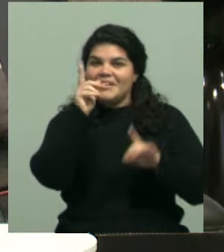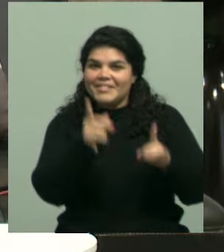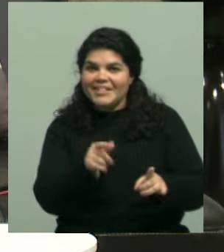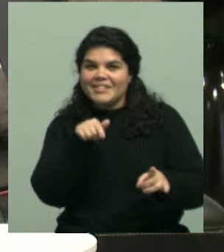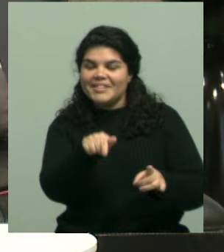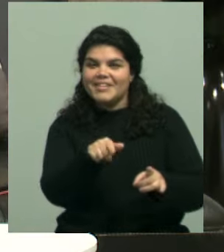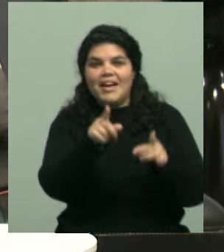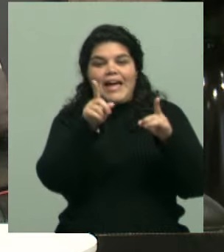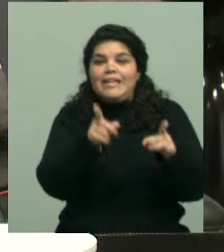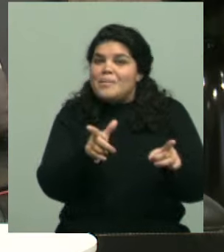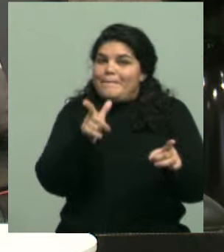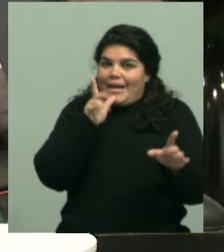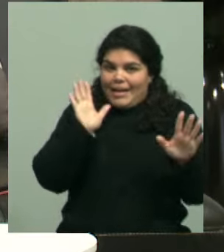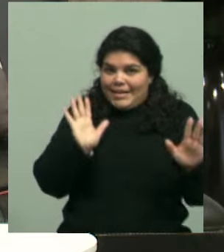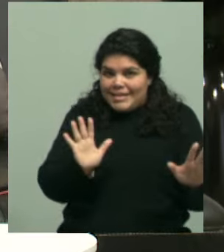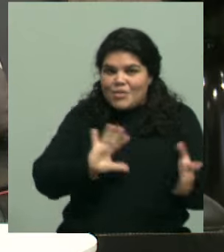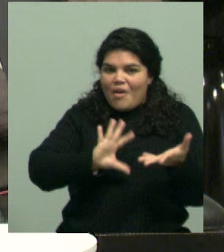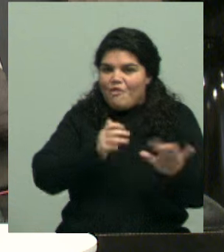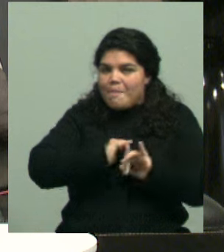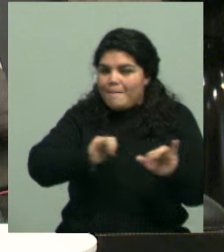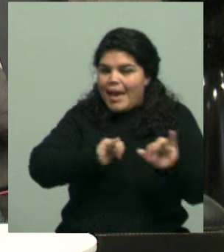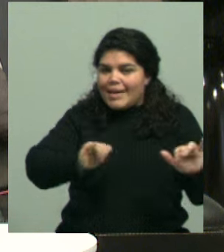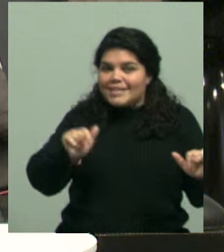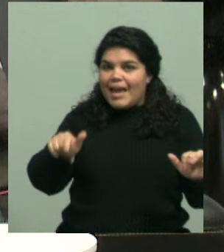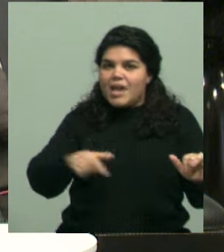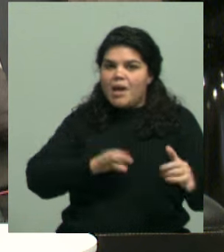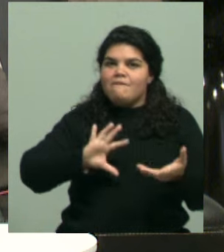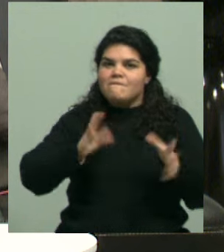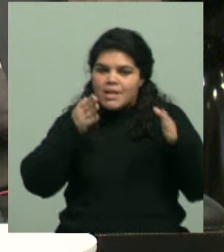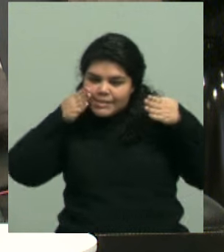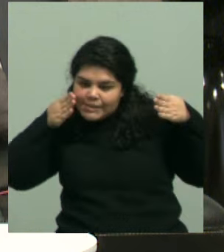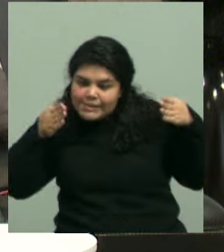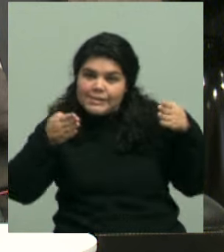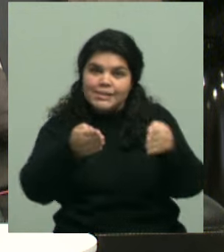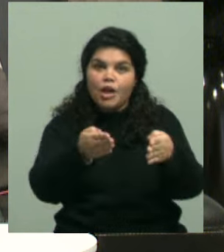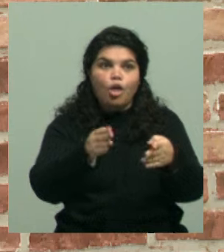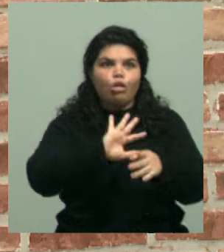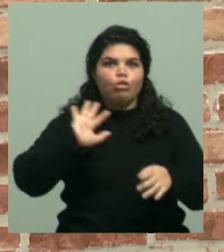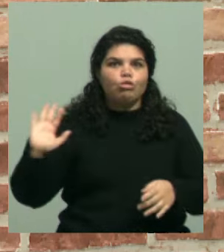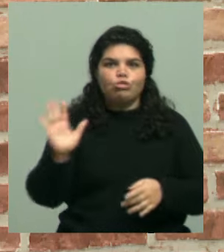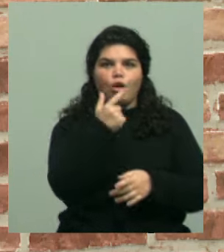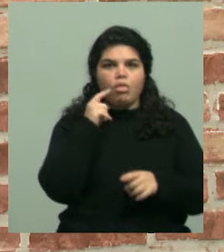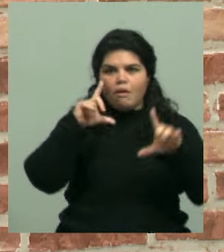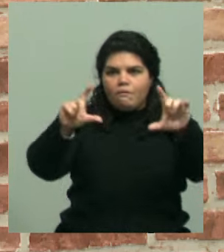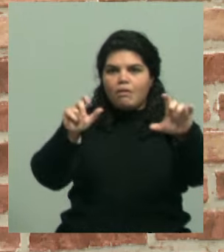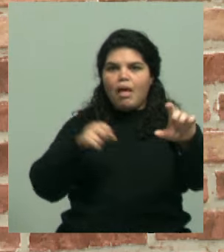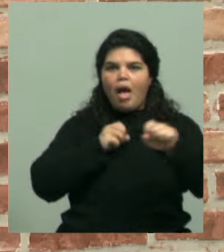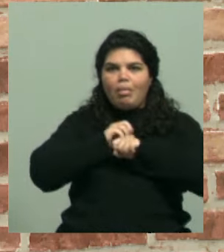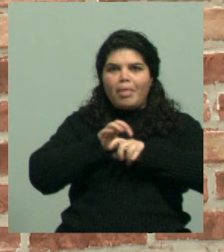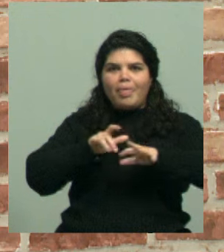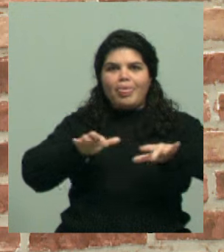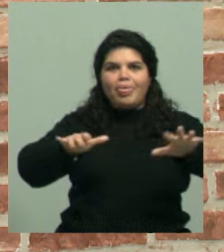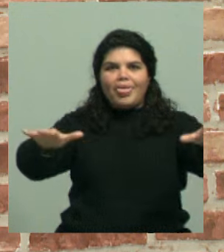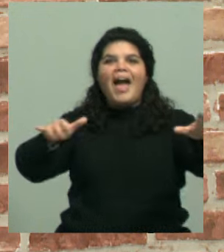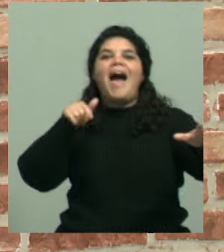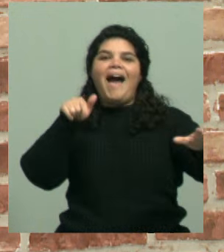peso pluma está trabajando en eso lo cual le va muy bien porque todo el mundo habló de él y se fue a esa ser también un Éxodo de estilo ¿no? También,